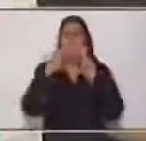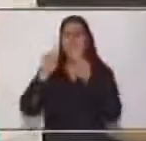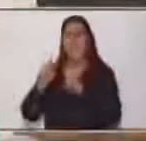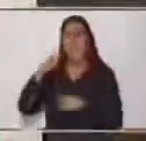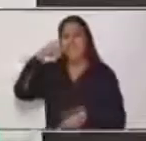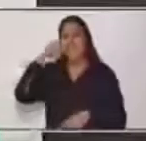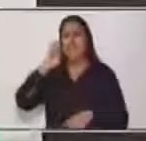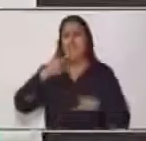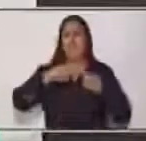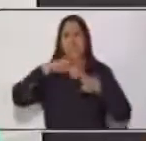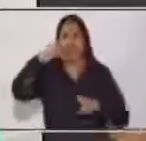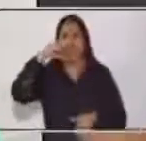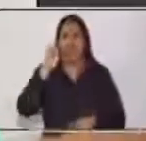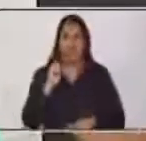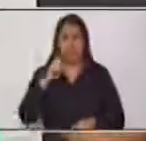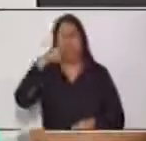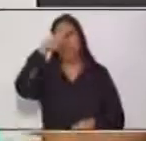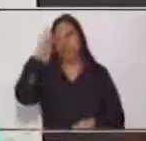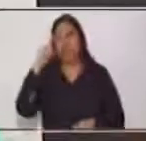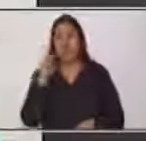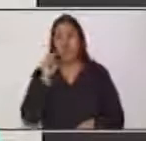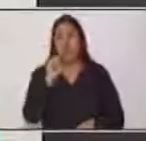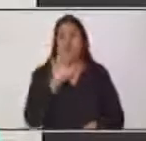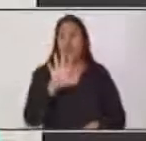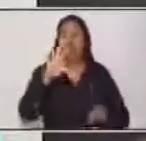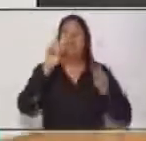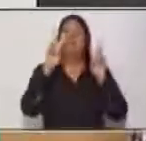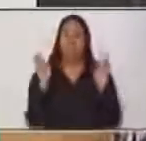van a trabajar sobre este tema y eje.